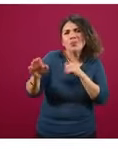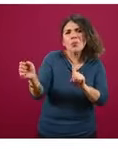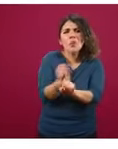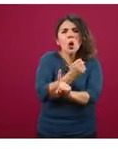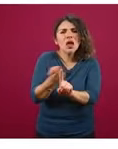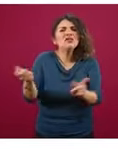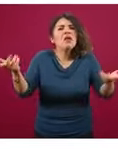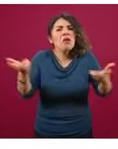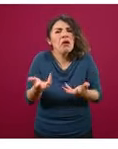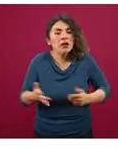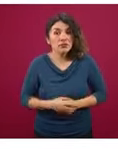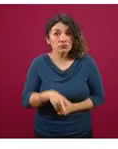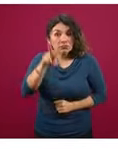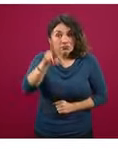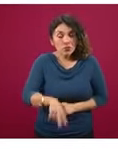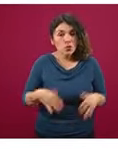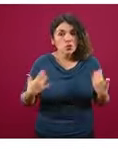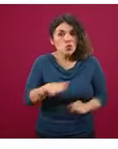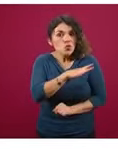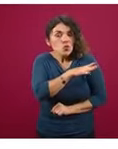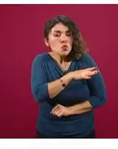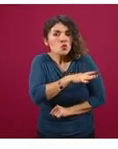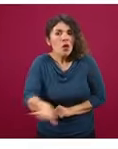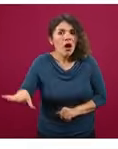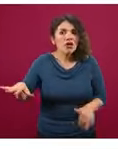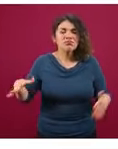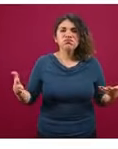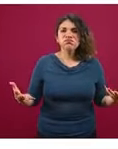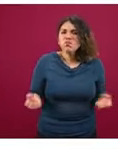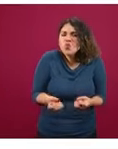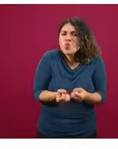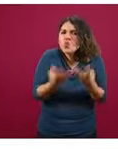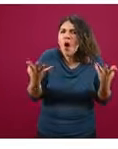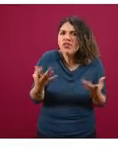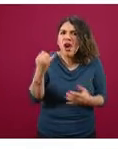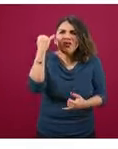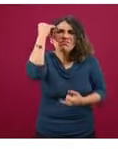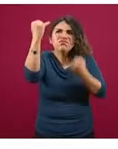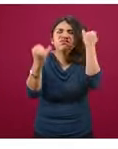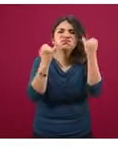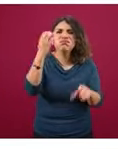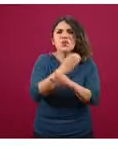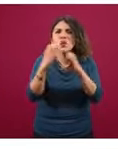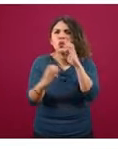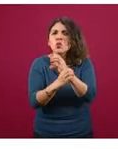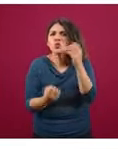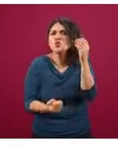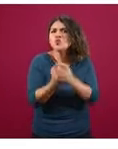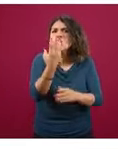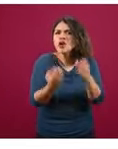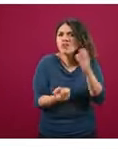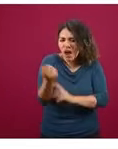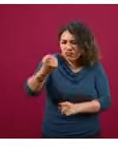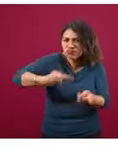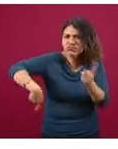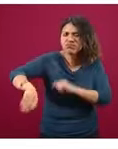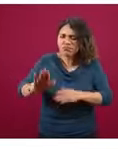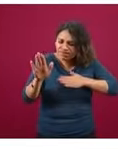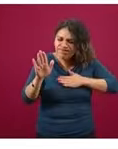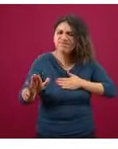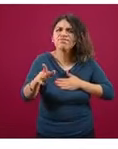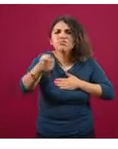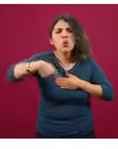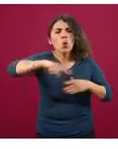Es impresionante la cantidad de innovación, el compromiso de estas